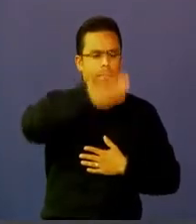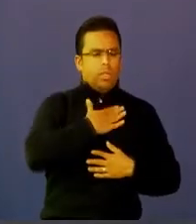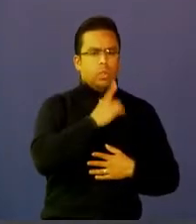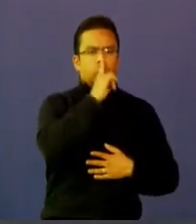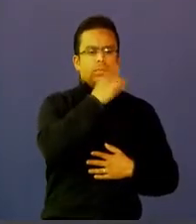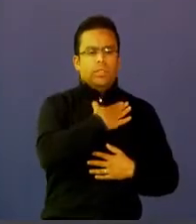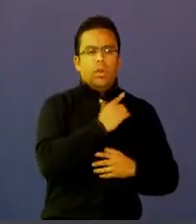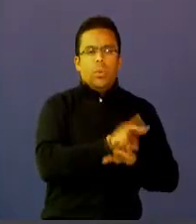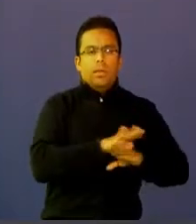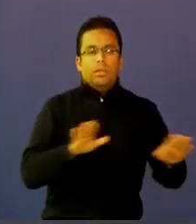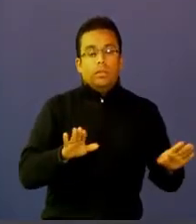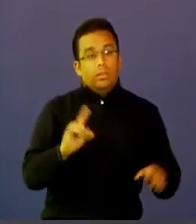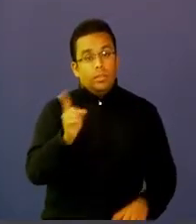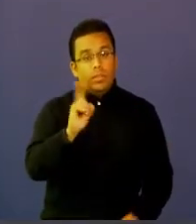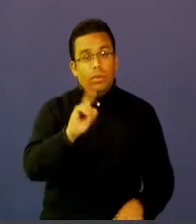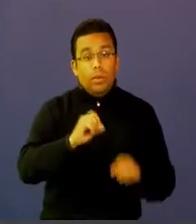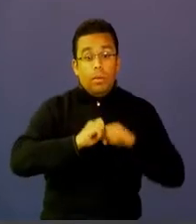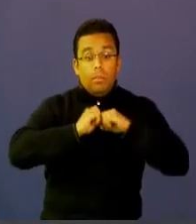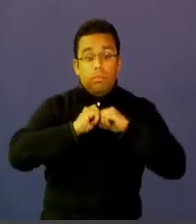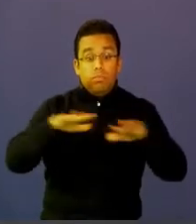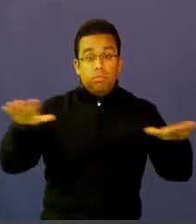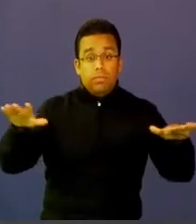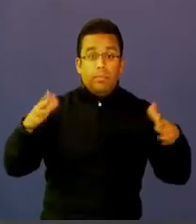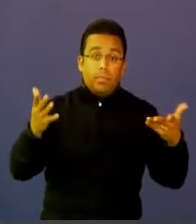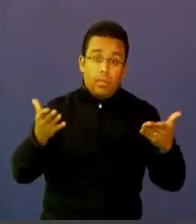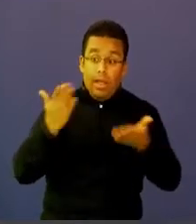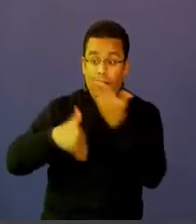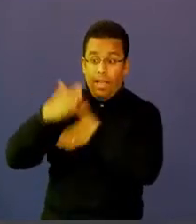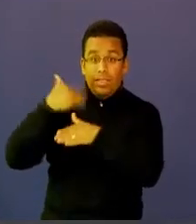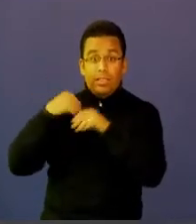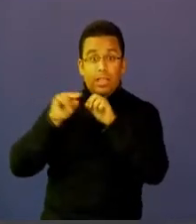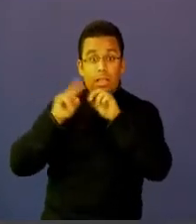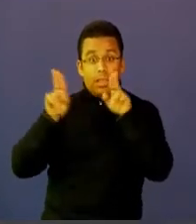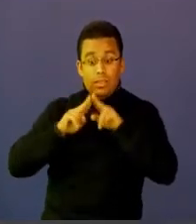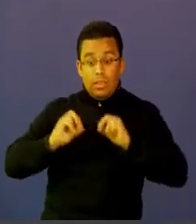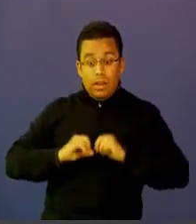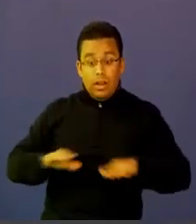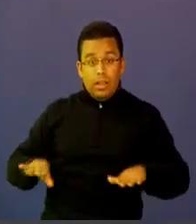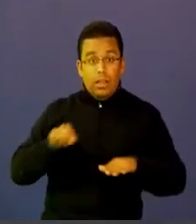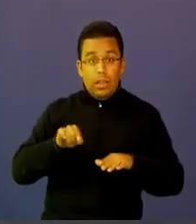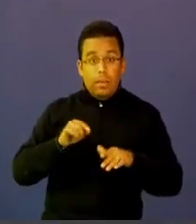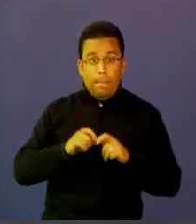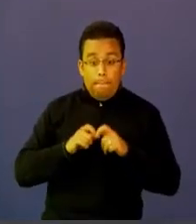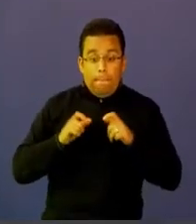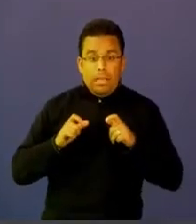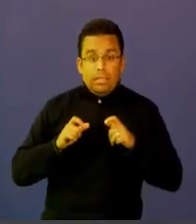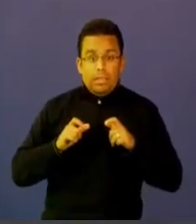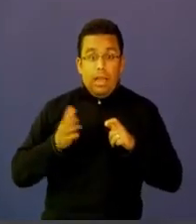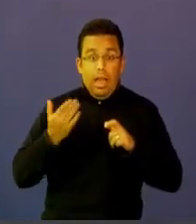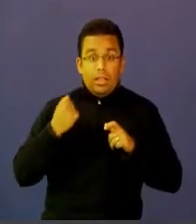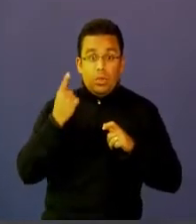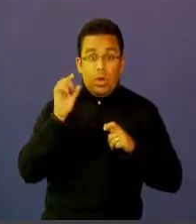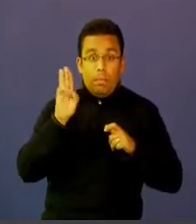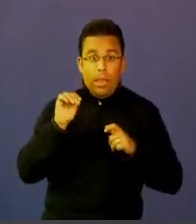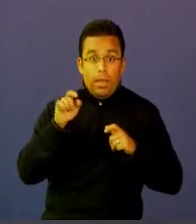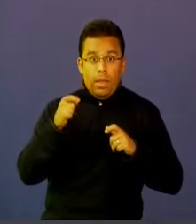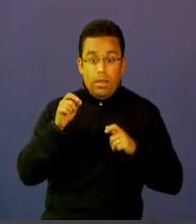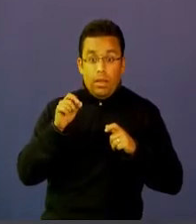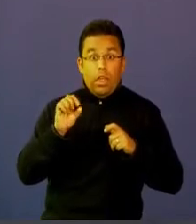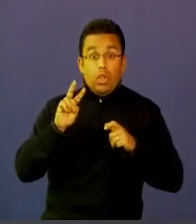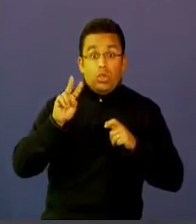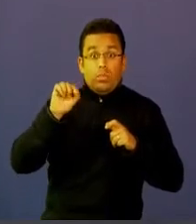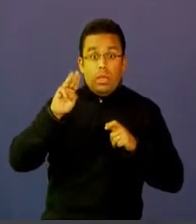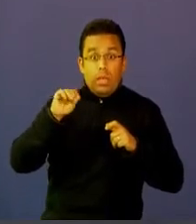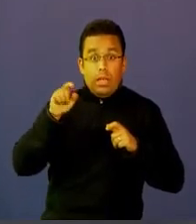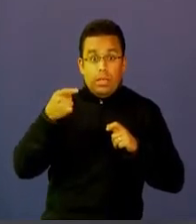el acceso al ancho de banda cada vez es más, como tenemos más ancho de banda demandamos más información y como demandamos más información tenemos que